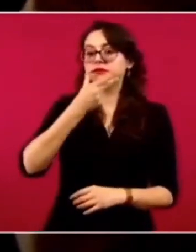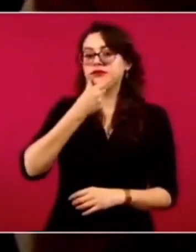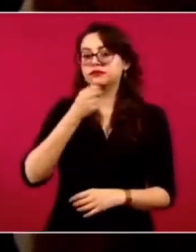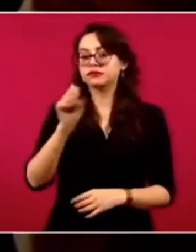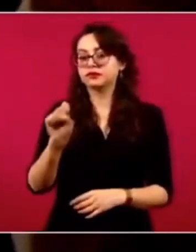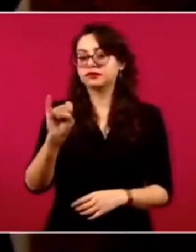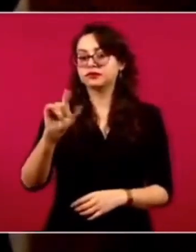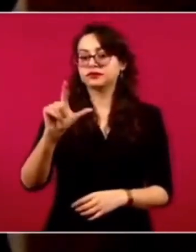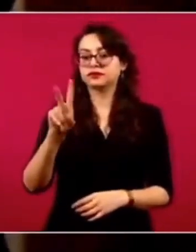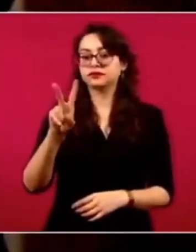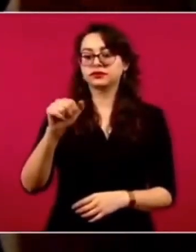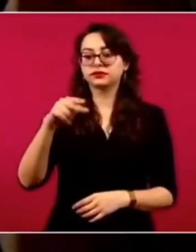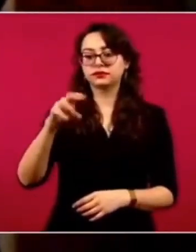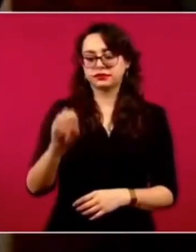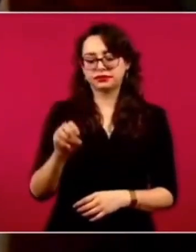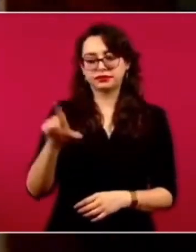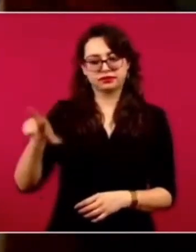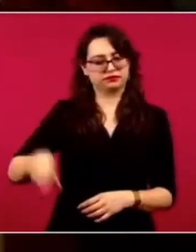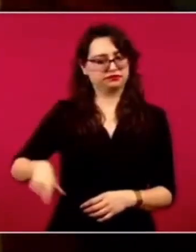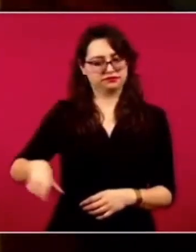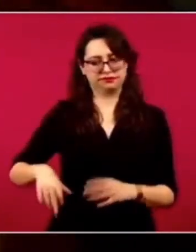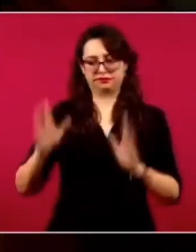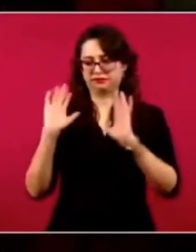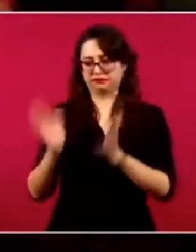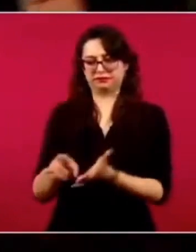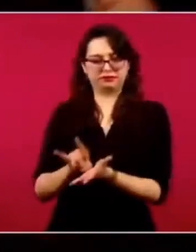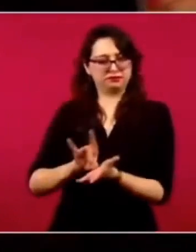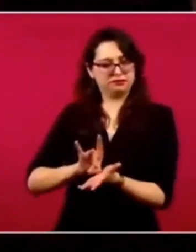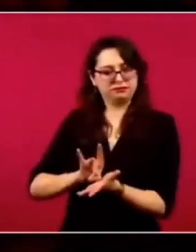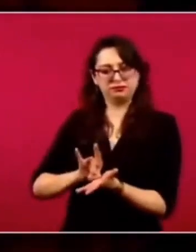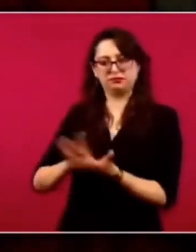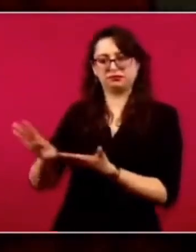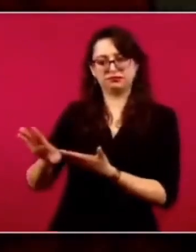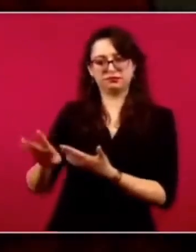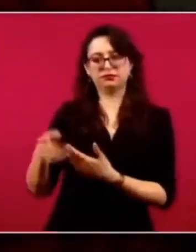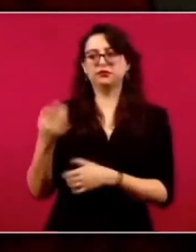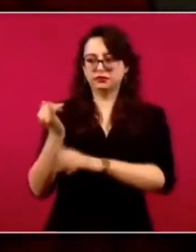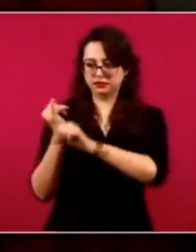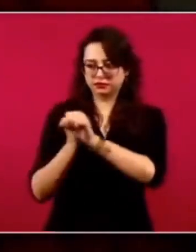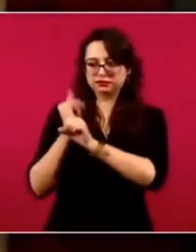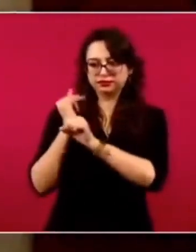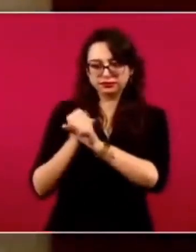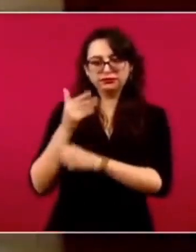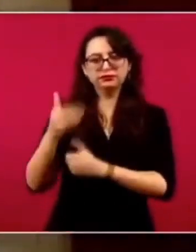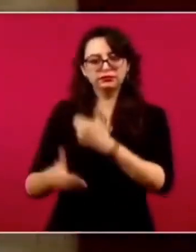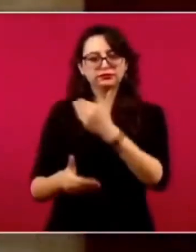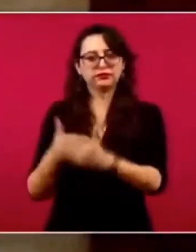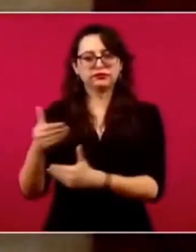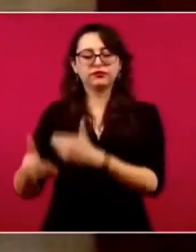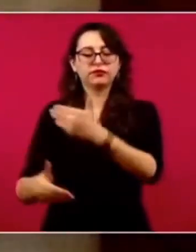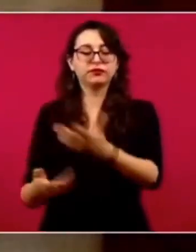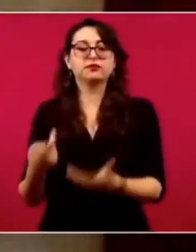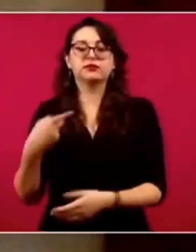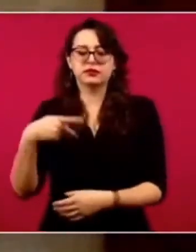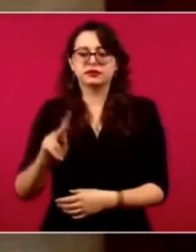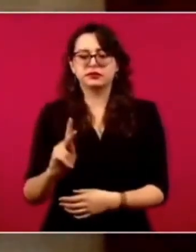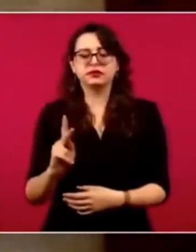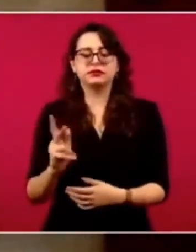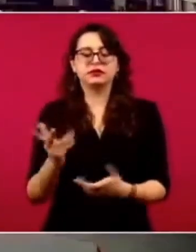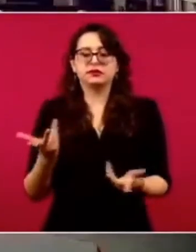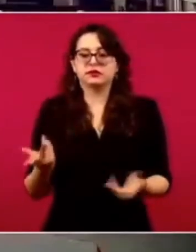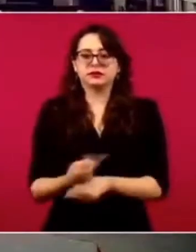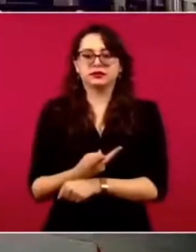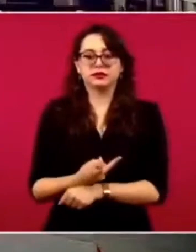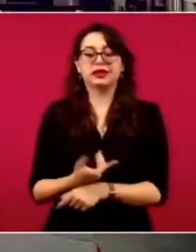siguen las investigaciones por haber incurrido en estas prácticas. Y por supuesto que es una práctica que viene desde el sexenio de Felipe Calderón,